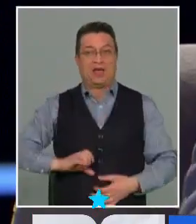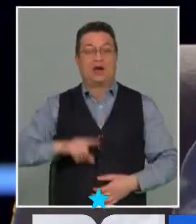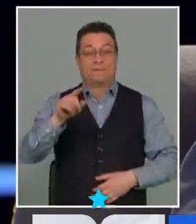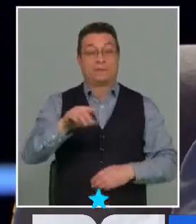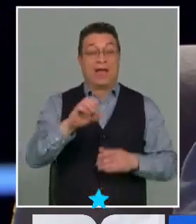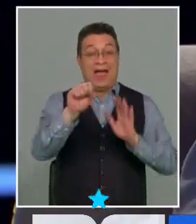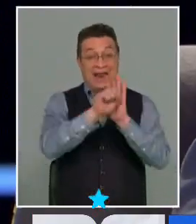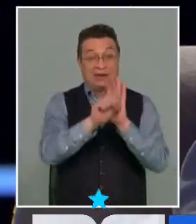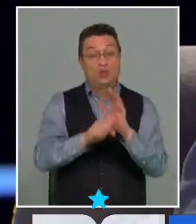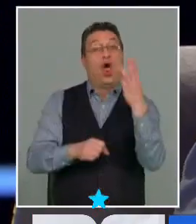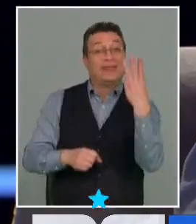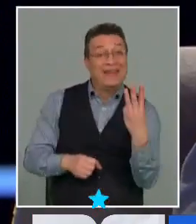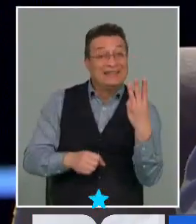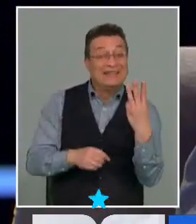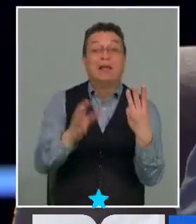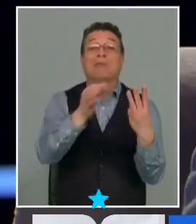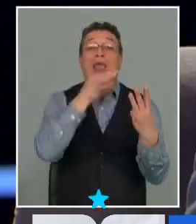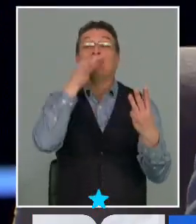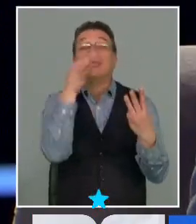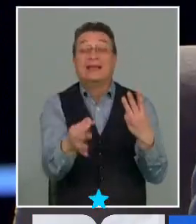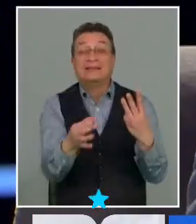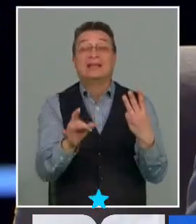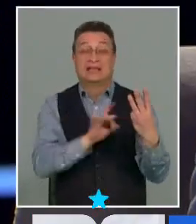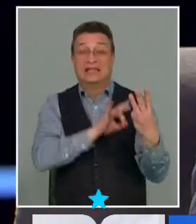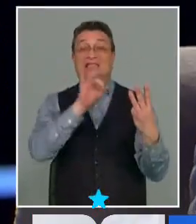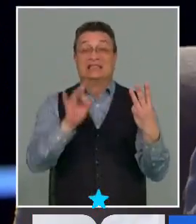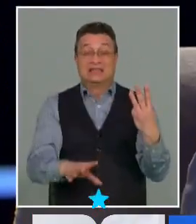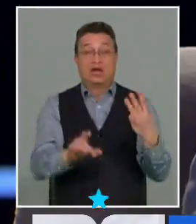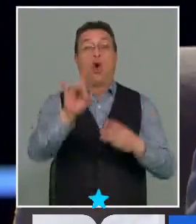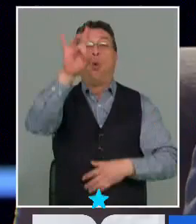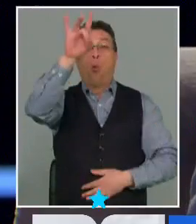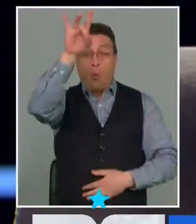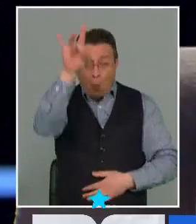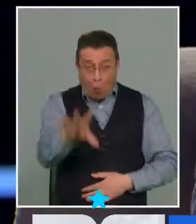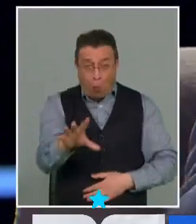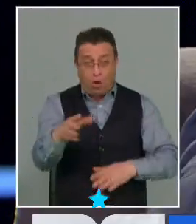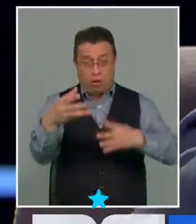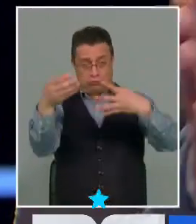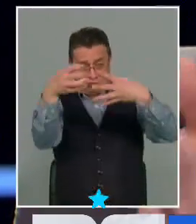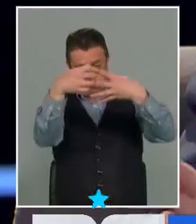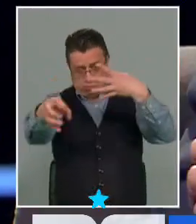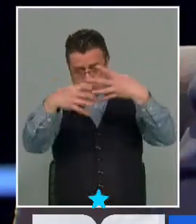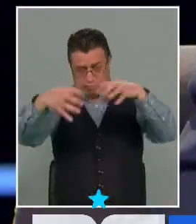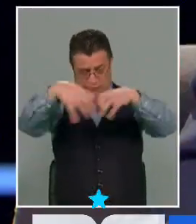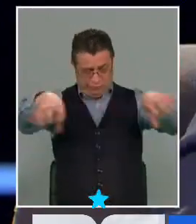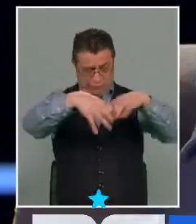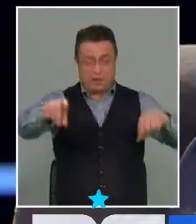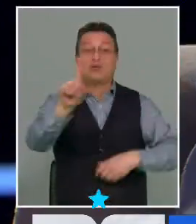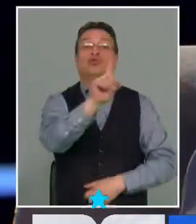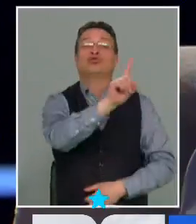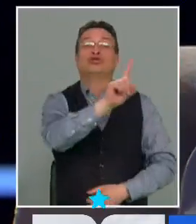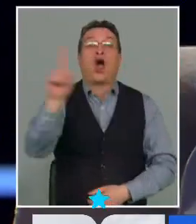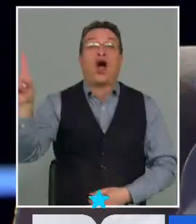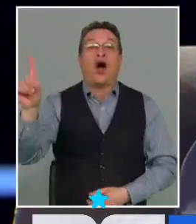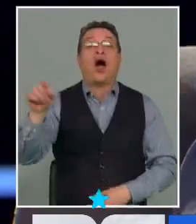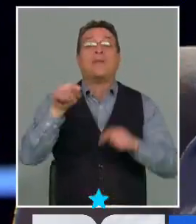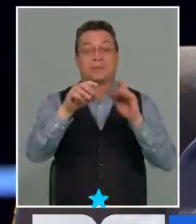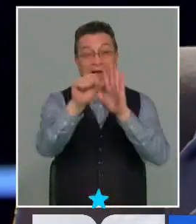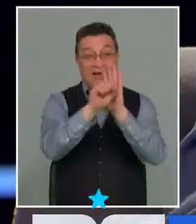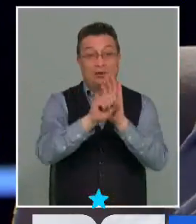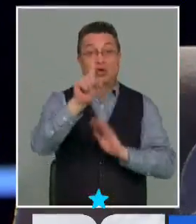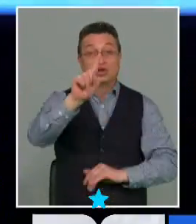artículo 3, dice que Chile es único e indivisible en diversidades geográficas. Después, en el artículo